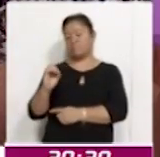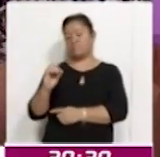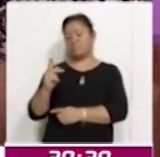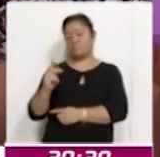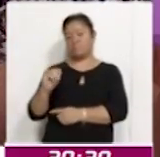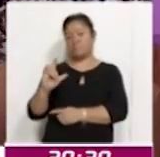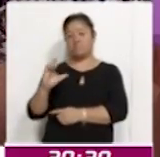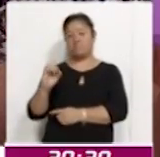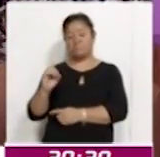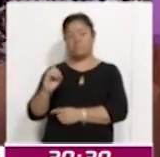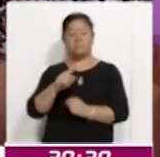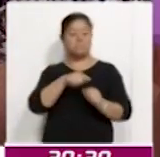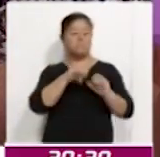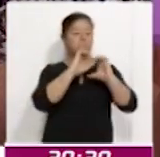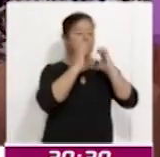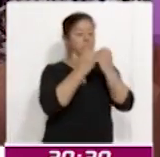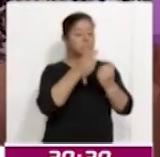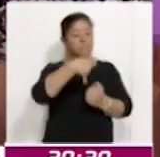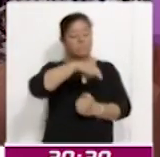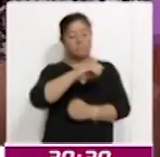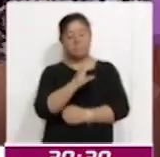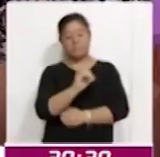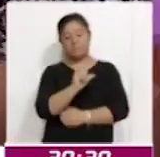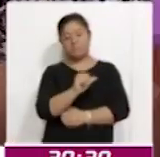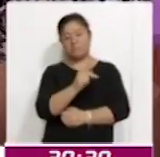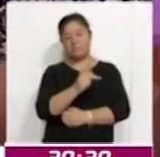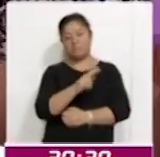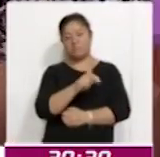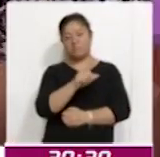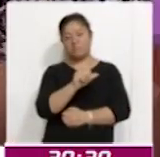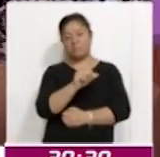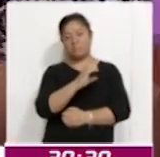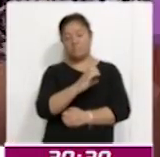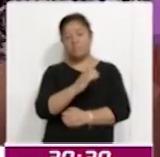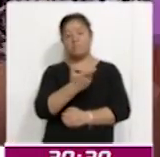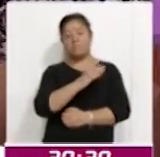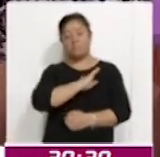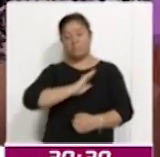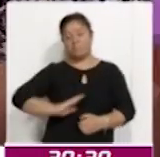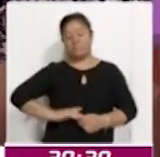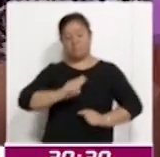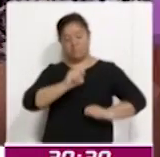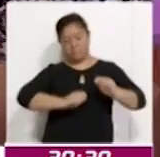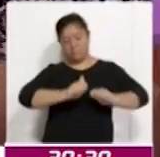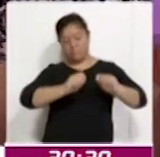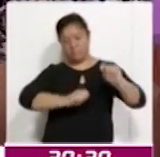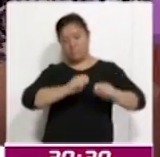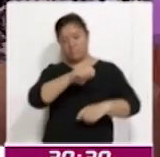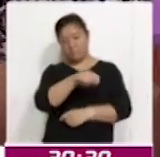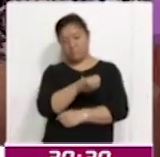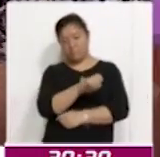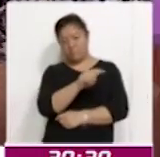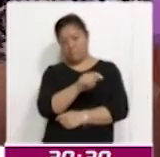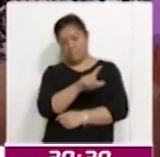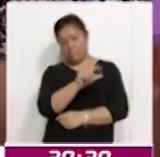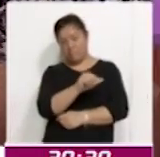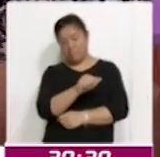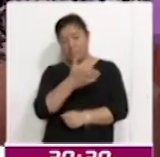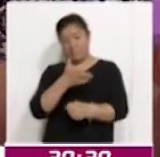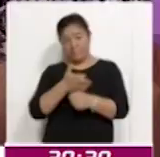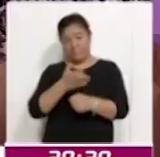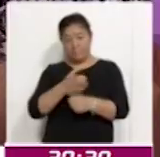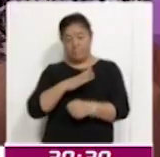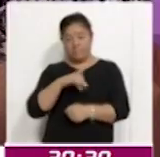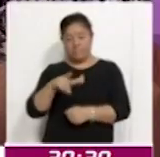una comunidad, la comunidad de Capulac, en el municipio de Tetla de la Solidaridad. Y bueno, en este momento nos encontramos en la